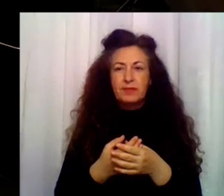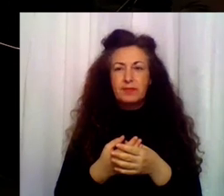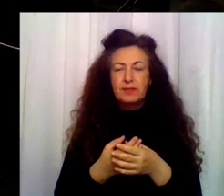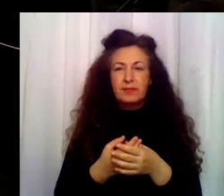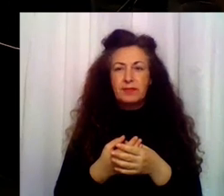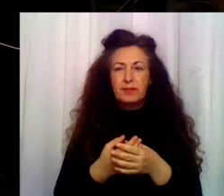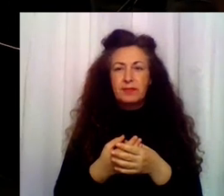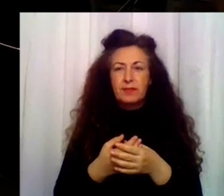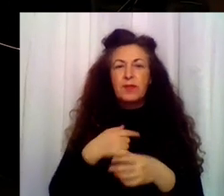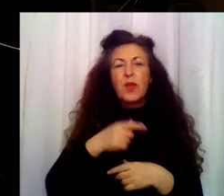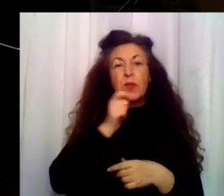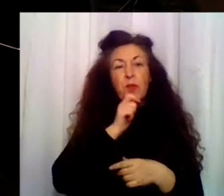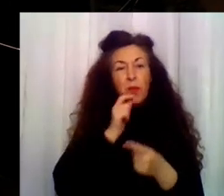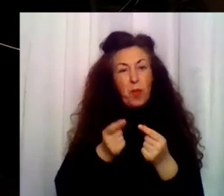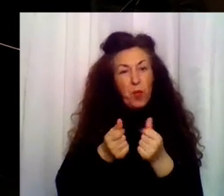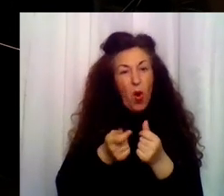Yo me fumo uno todas las noches.